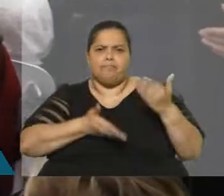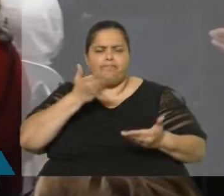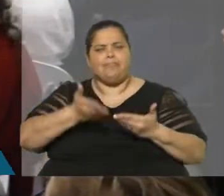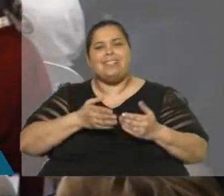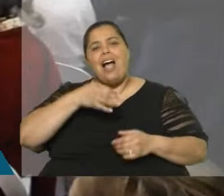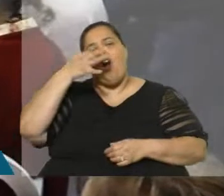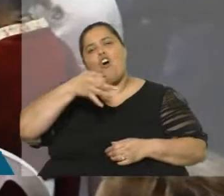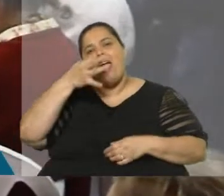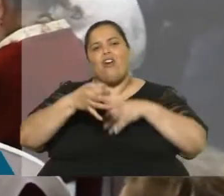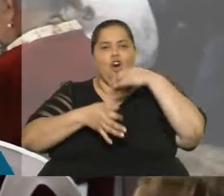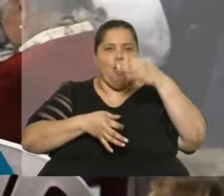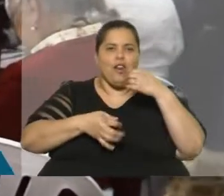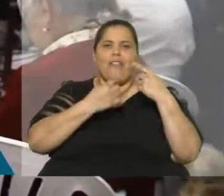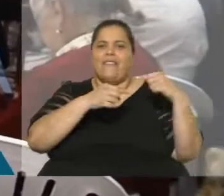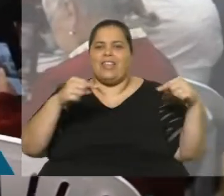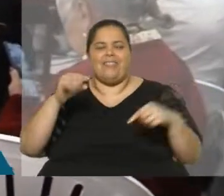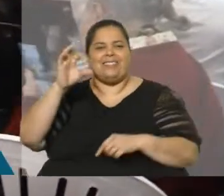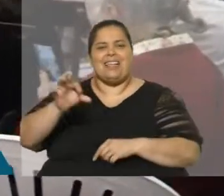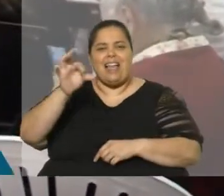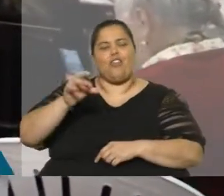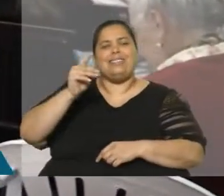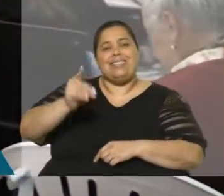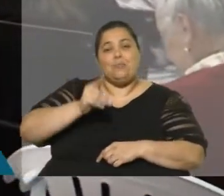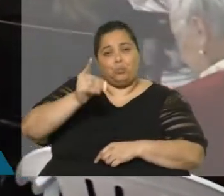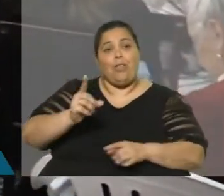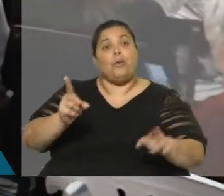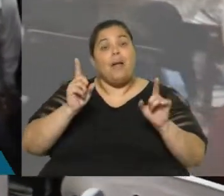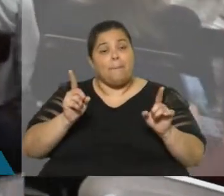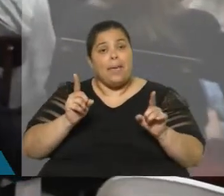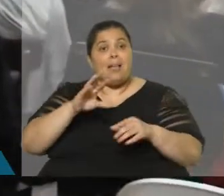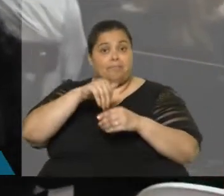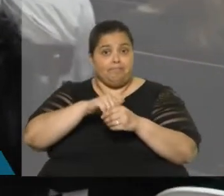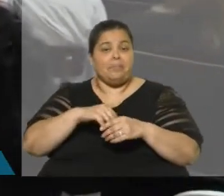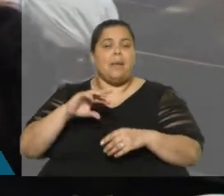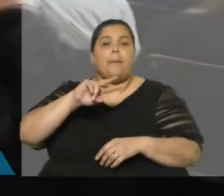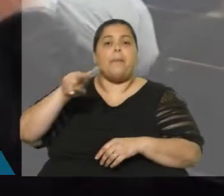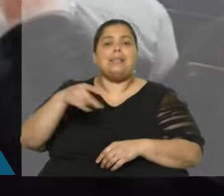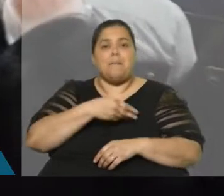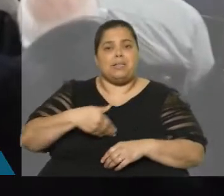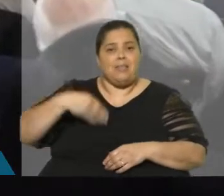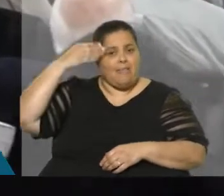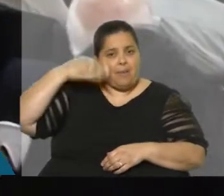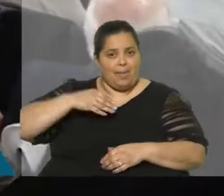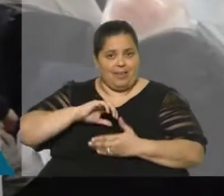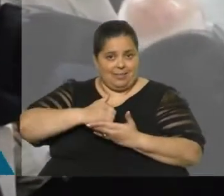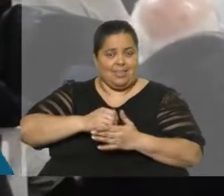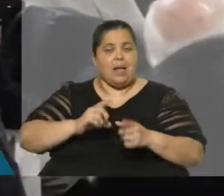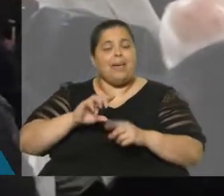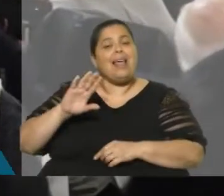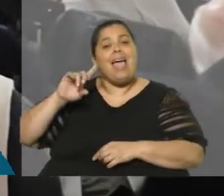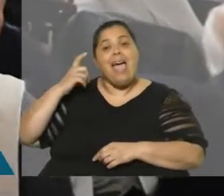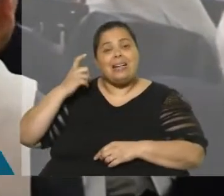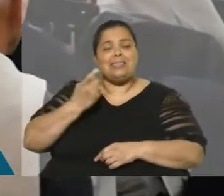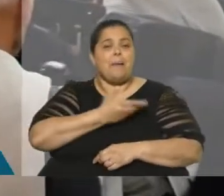la presencia de varios senadores y diputados, así como también de la propia vicepresidenta de la República Beatriz Argimon y el expresidente